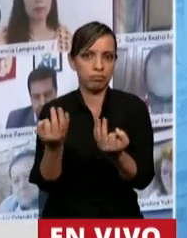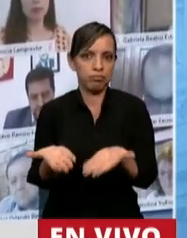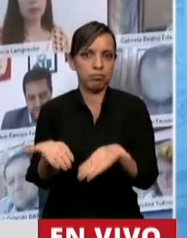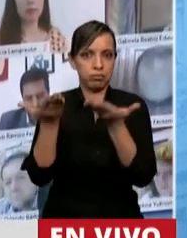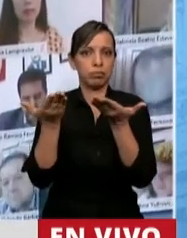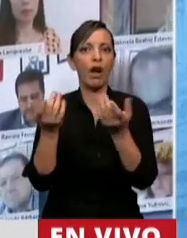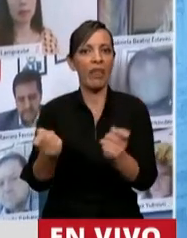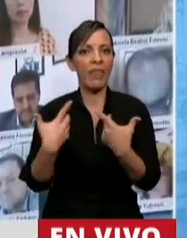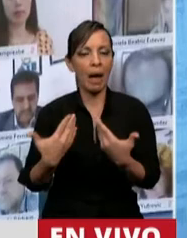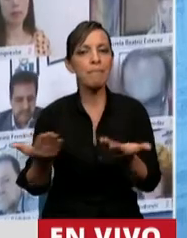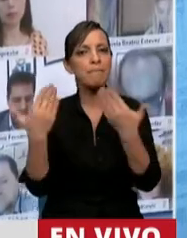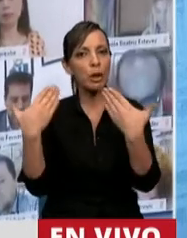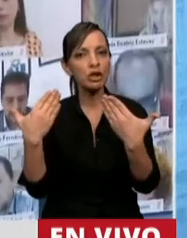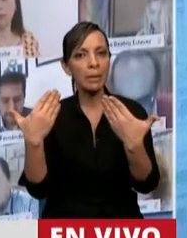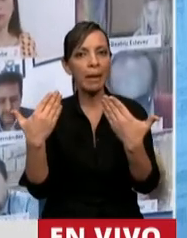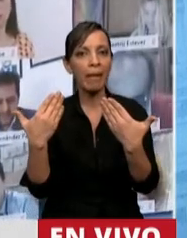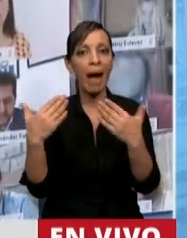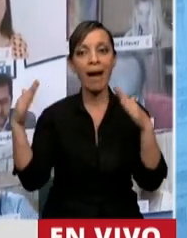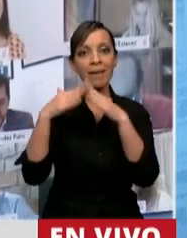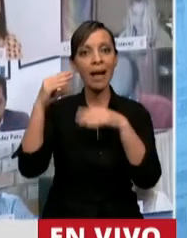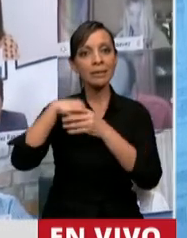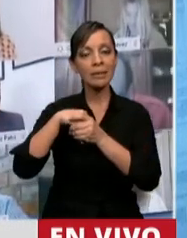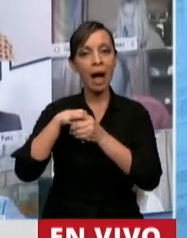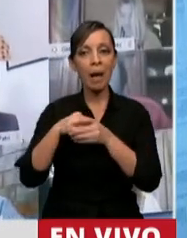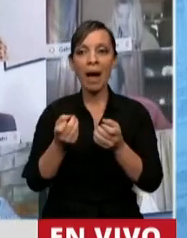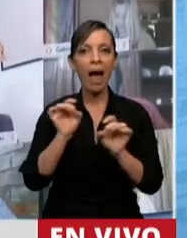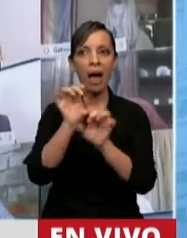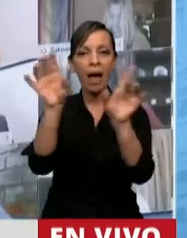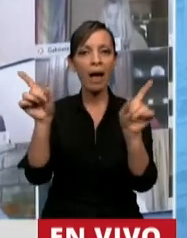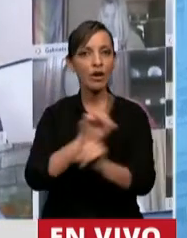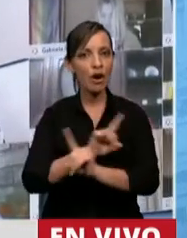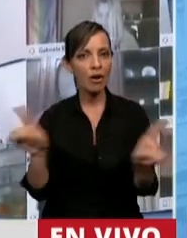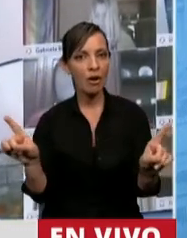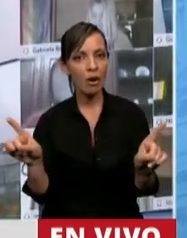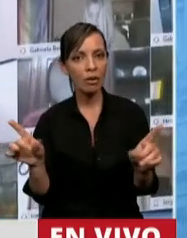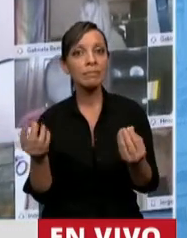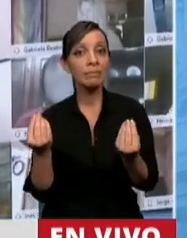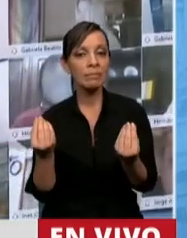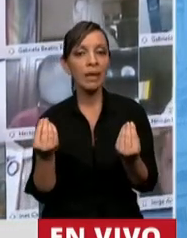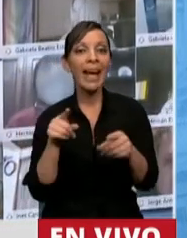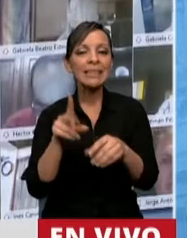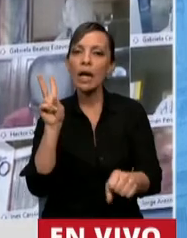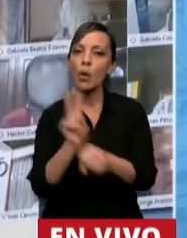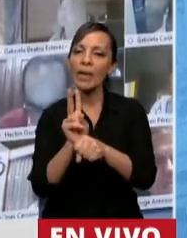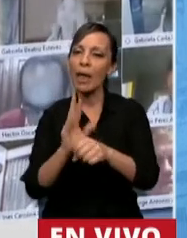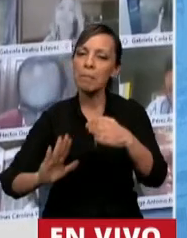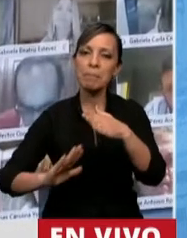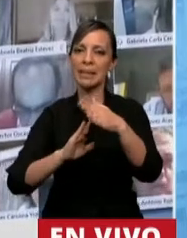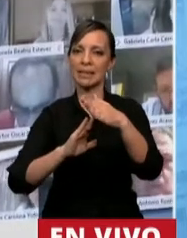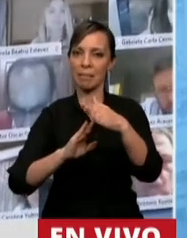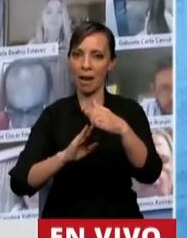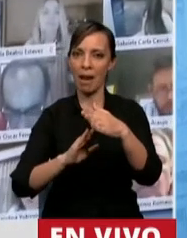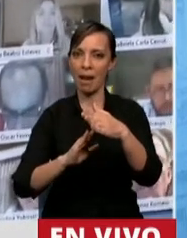posibilita no enfermarnos ni enfermar, que es precisamente el cuidado cuando uno es solidario que debe